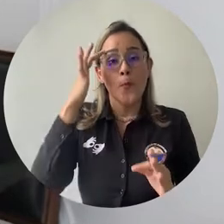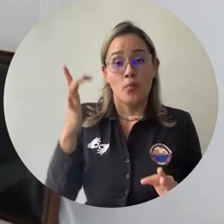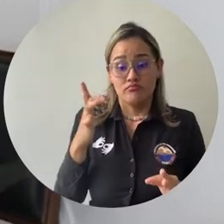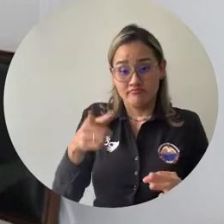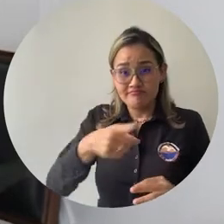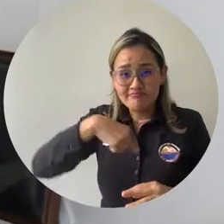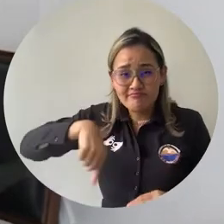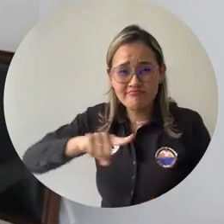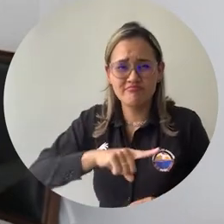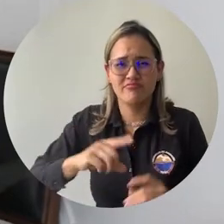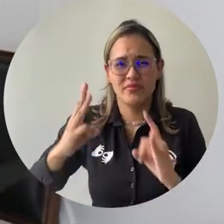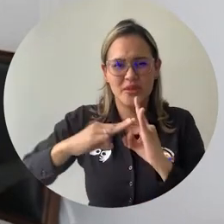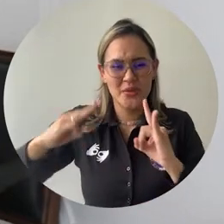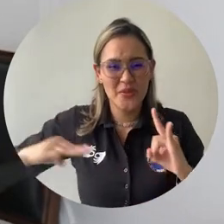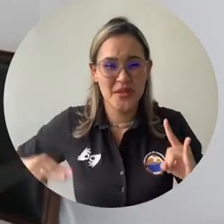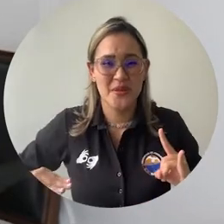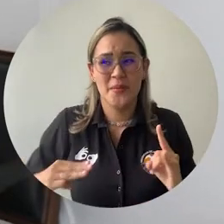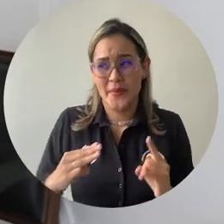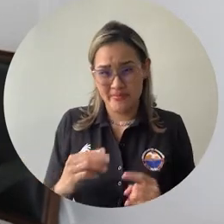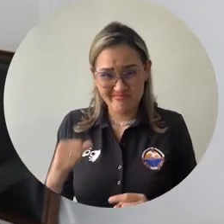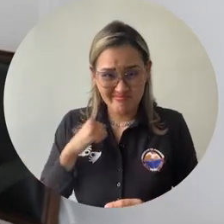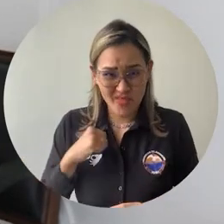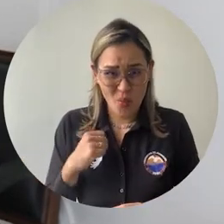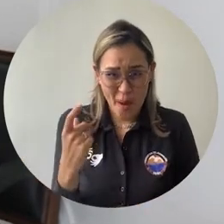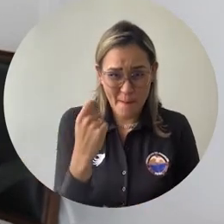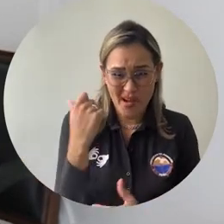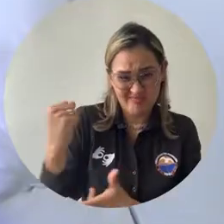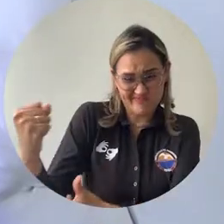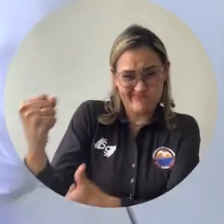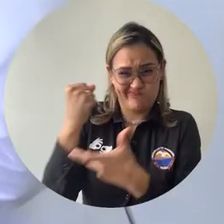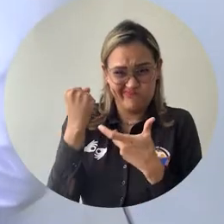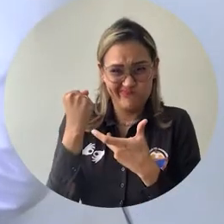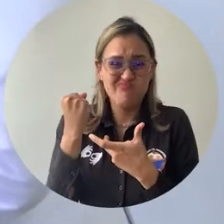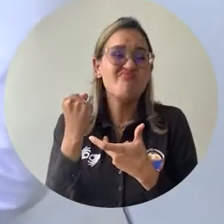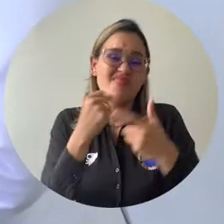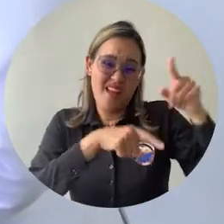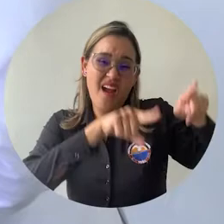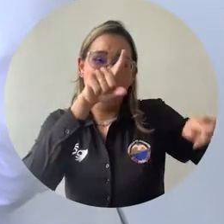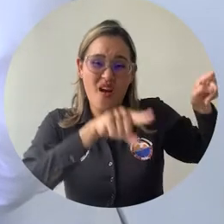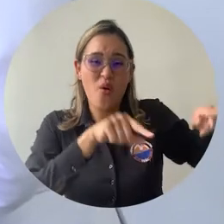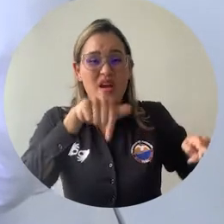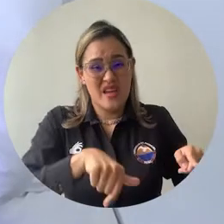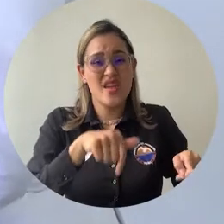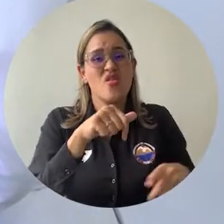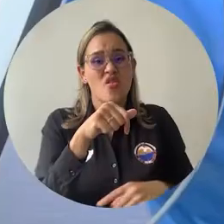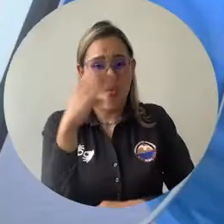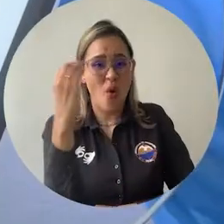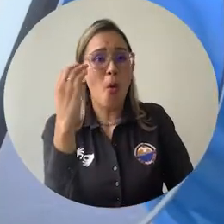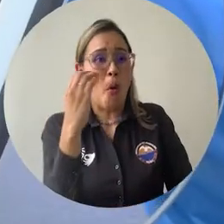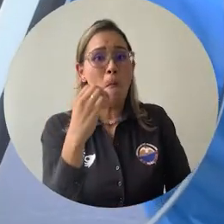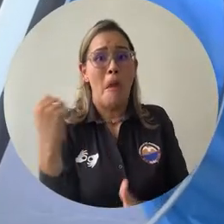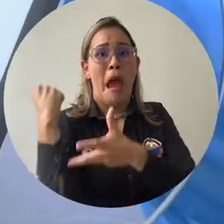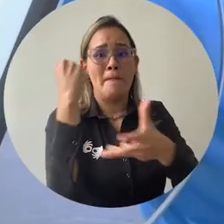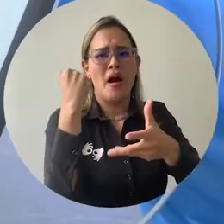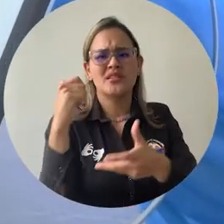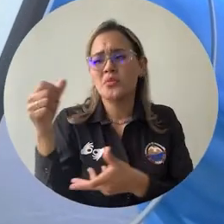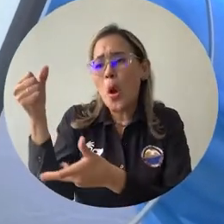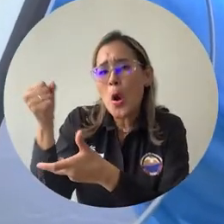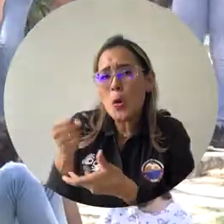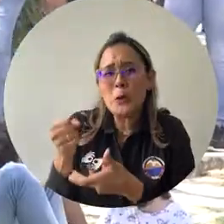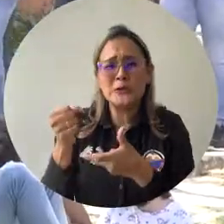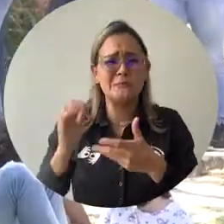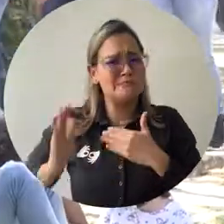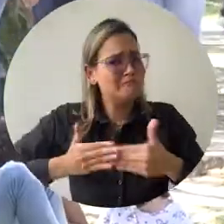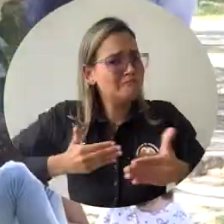no tiene la cantidad de recursos que tienen otras universidades públicas del país. Y haber conseguido esto, ya es un primer paso para que en el futuro la